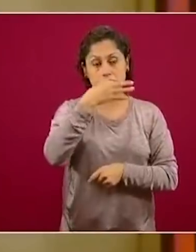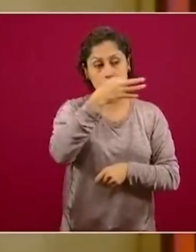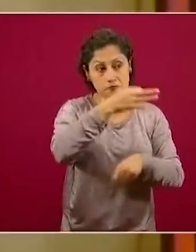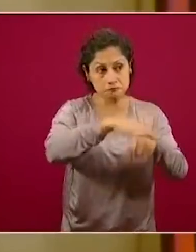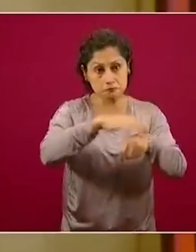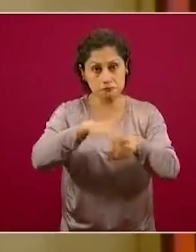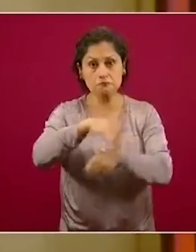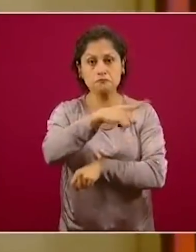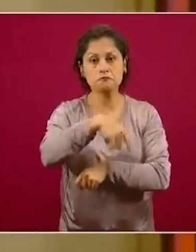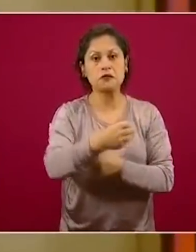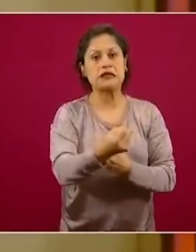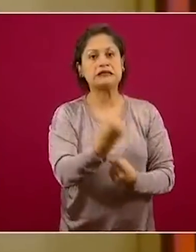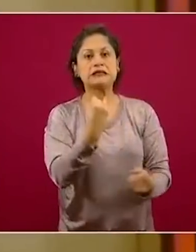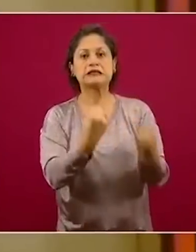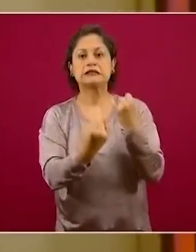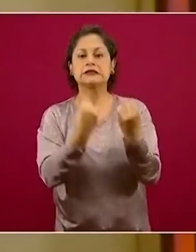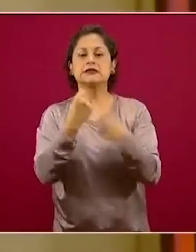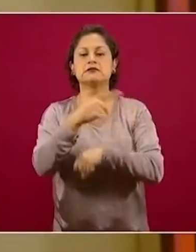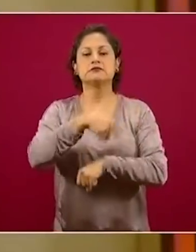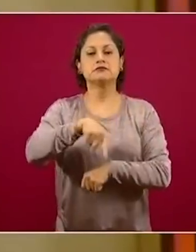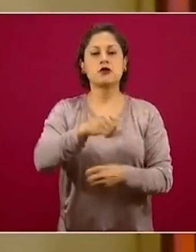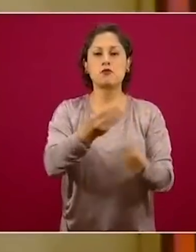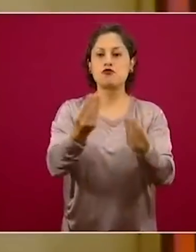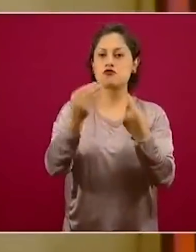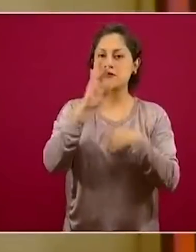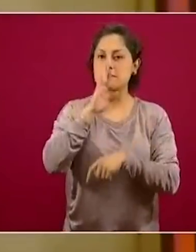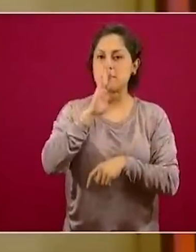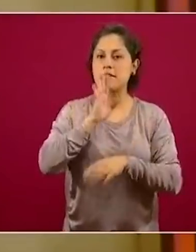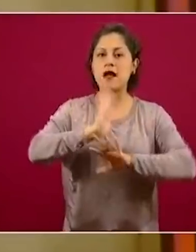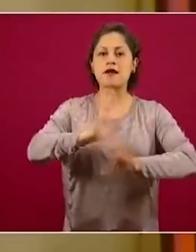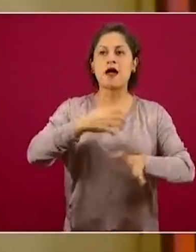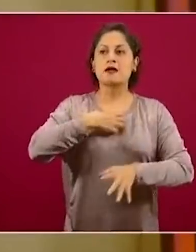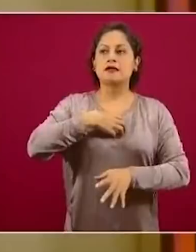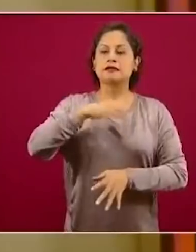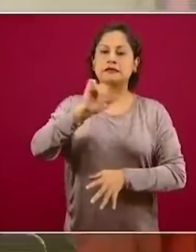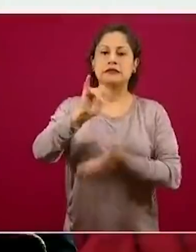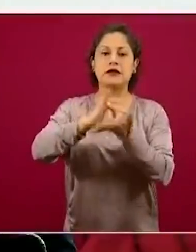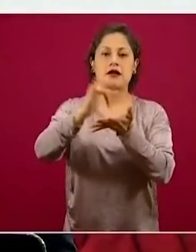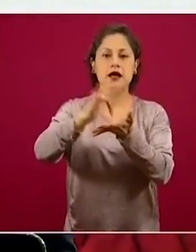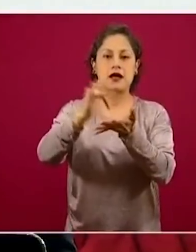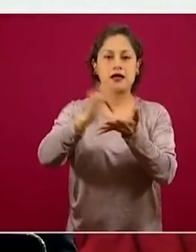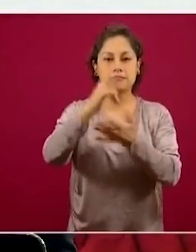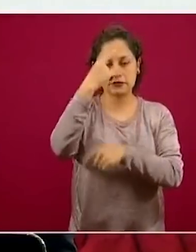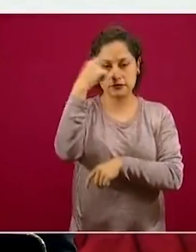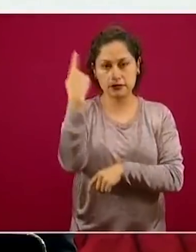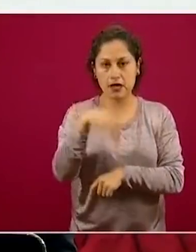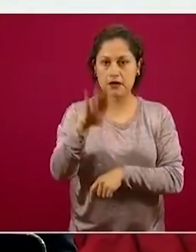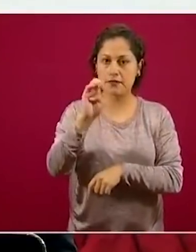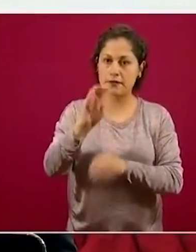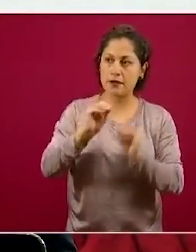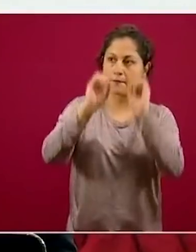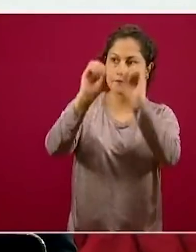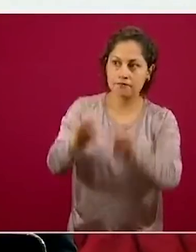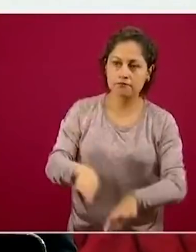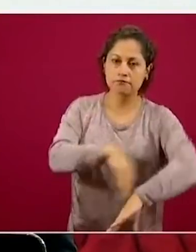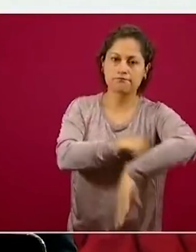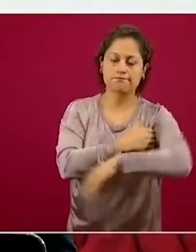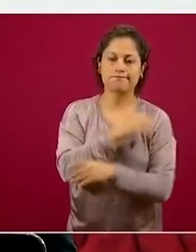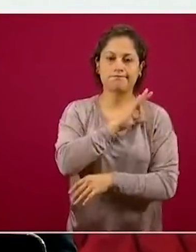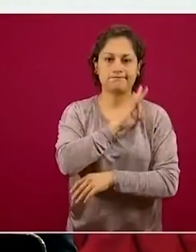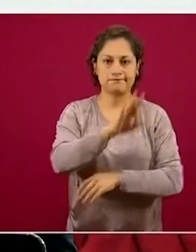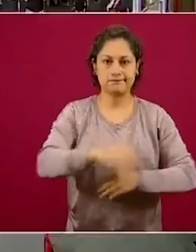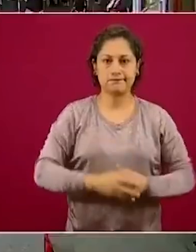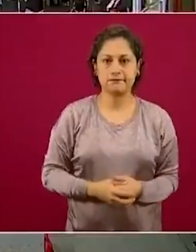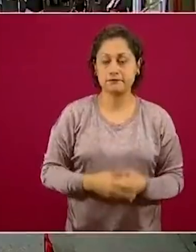hemos puesto y hay muchas mamás que están ya muy contentas y deseosas de que inicie el servicio de guarderías. Entonces, la